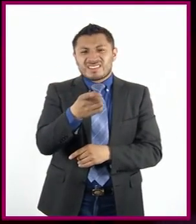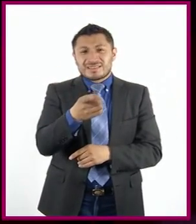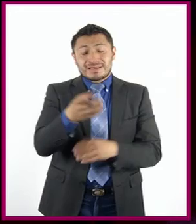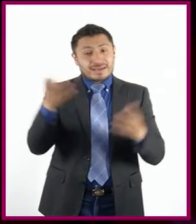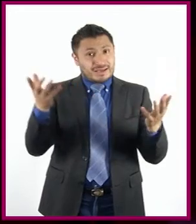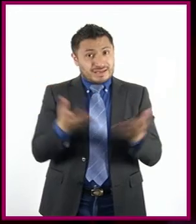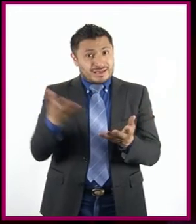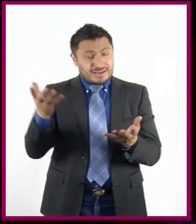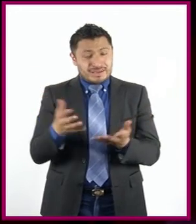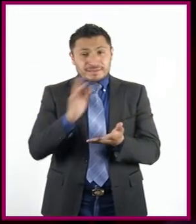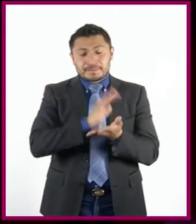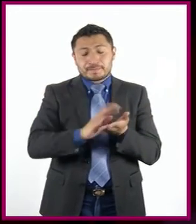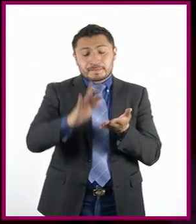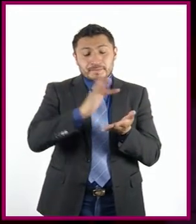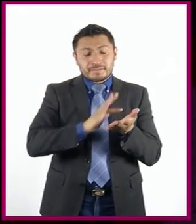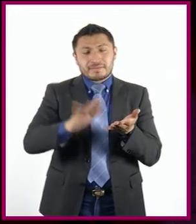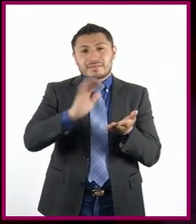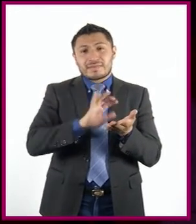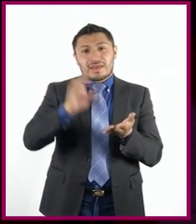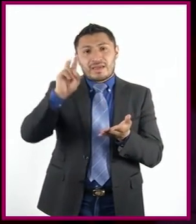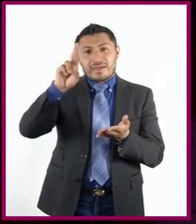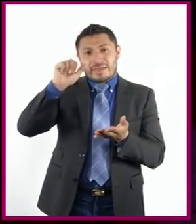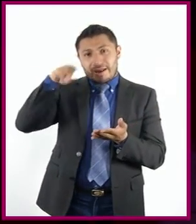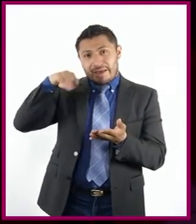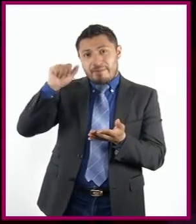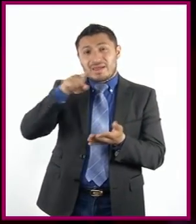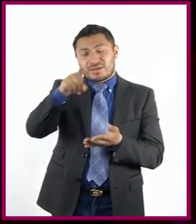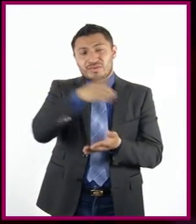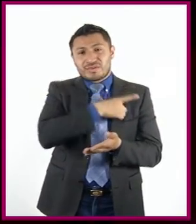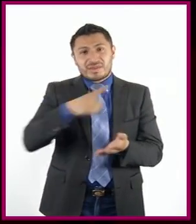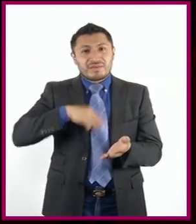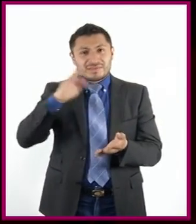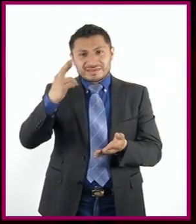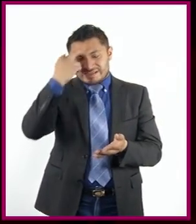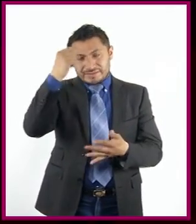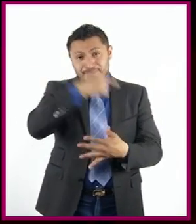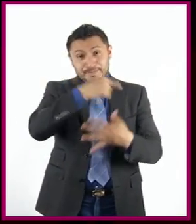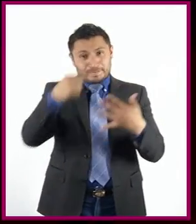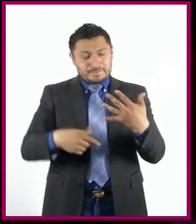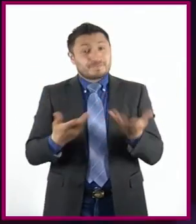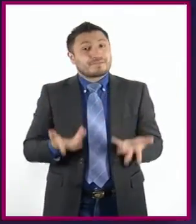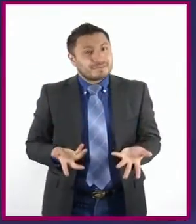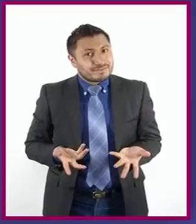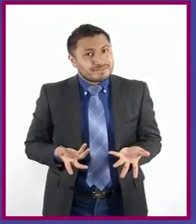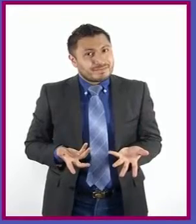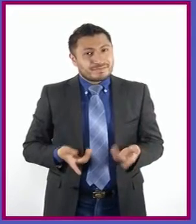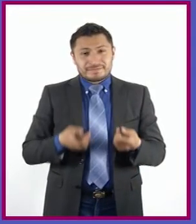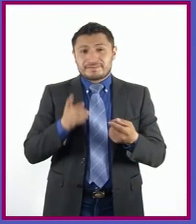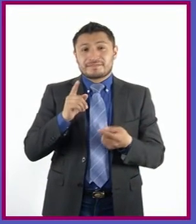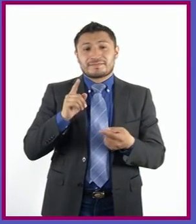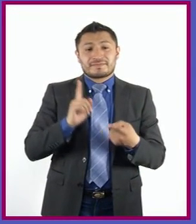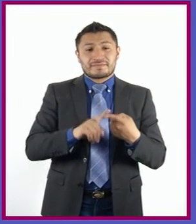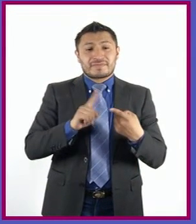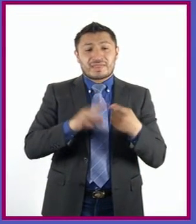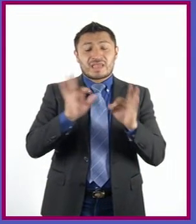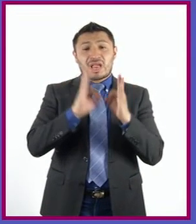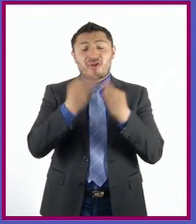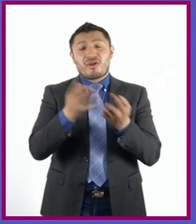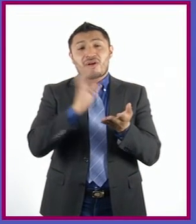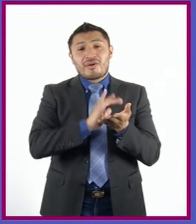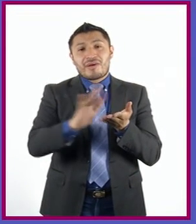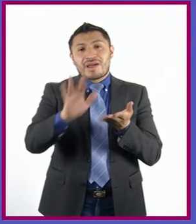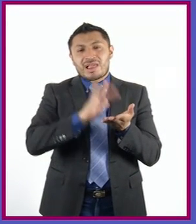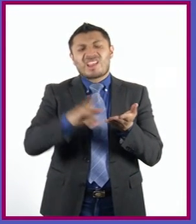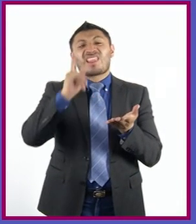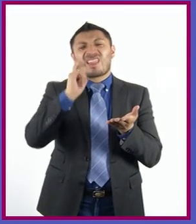realizar una lectura dramatizada se debe considerar los siguientes aspectos. Tipo de lectura, que